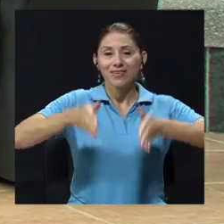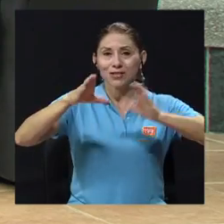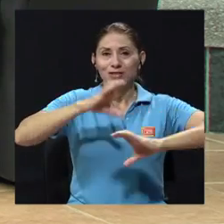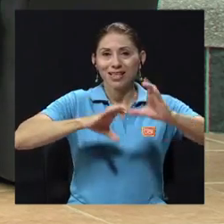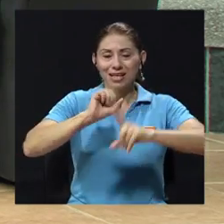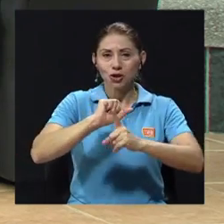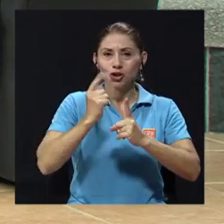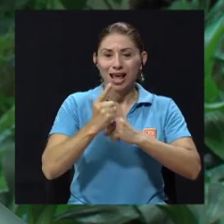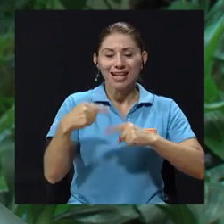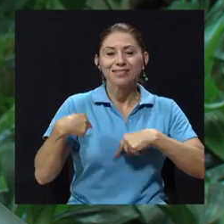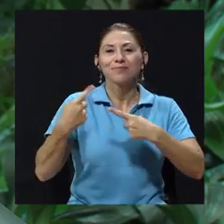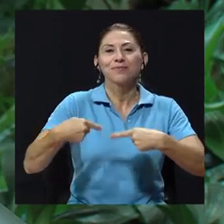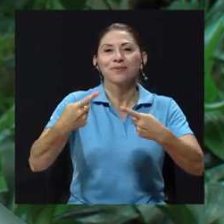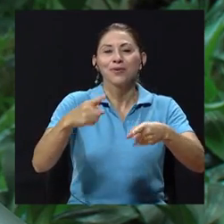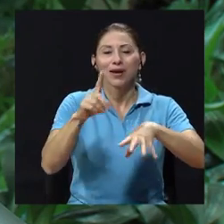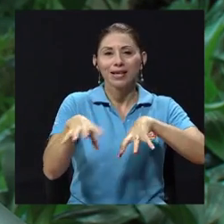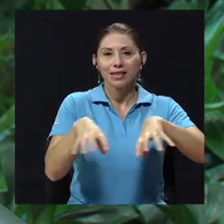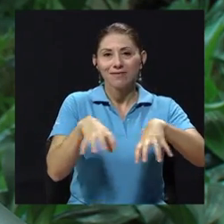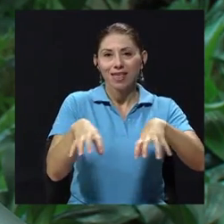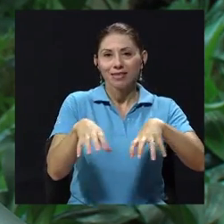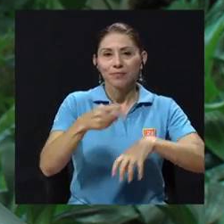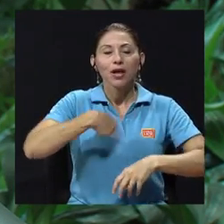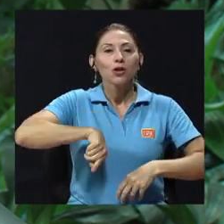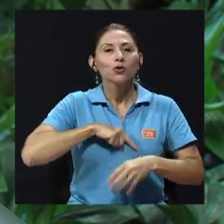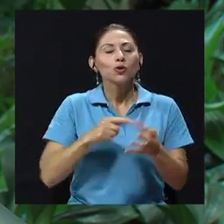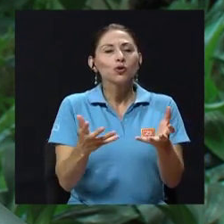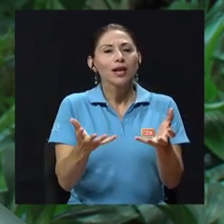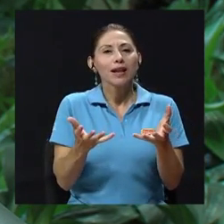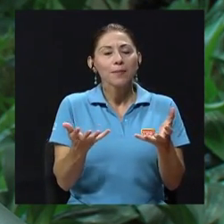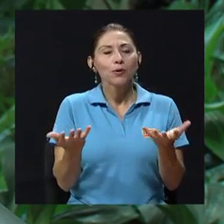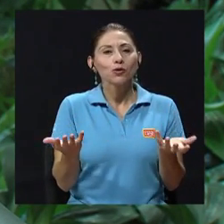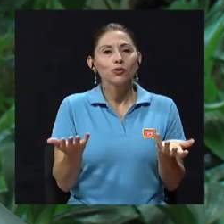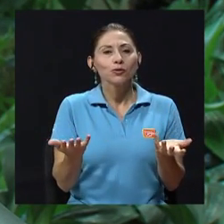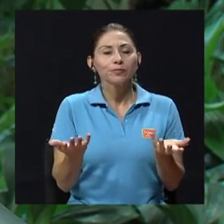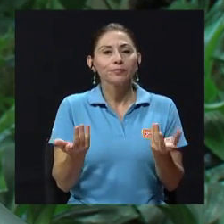próximamente. Algo que nosotros queremos es